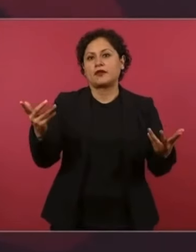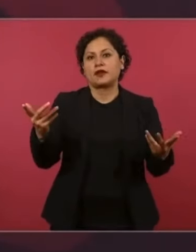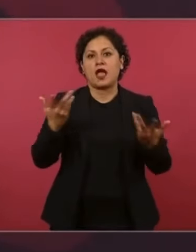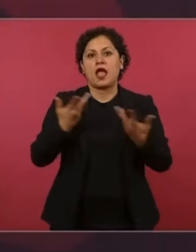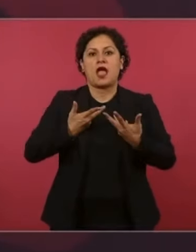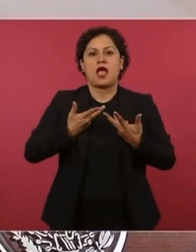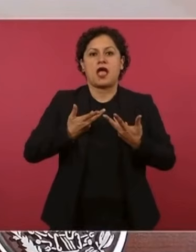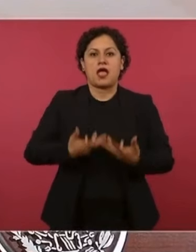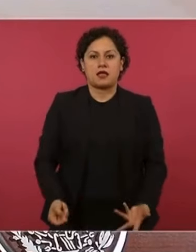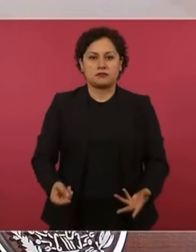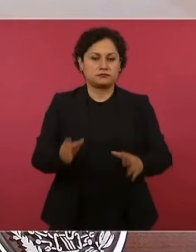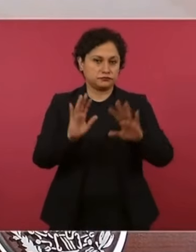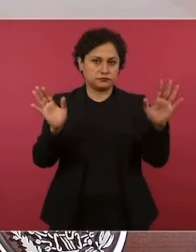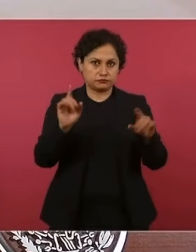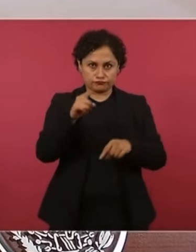revolucionaria.